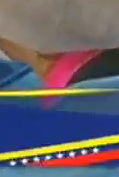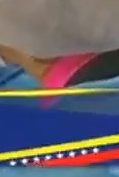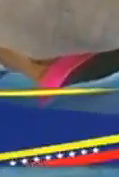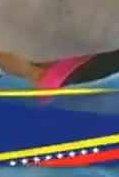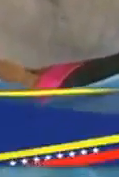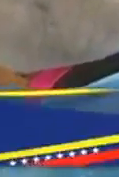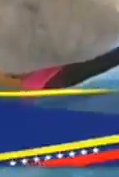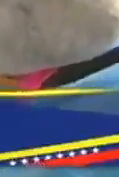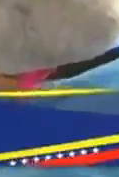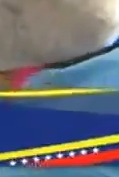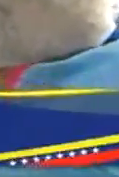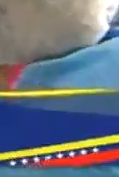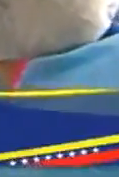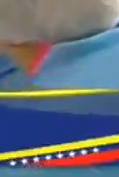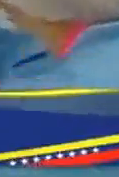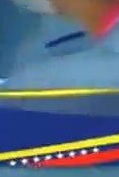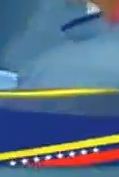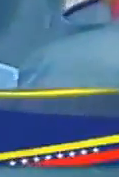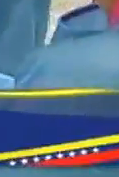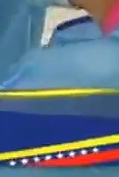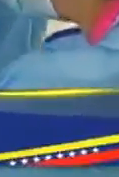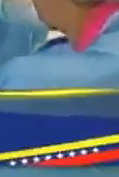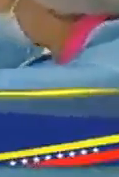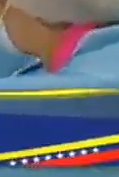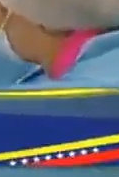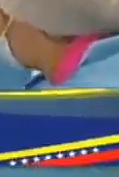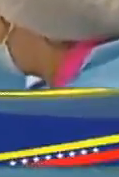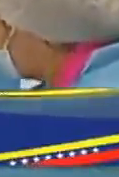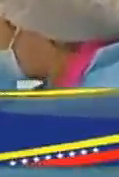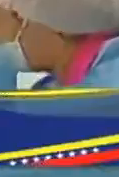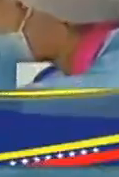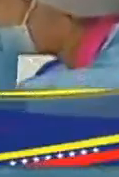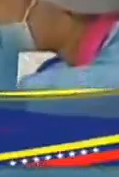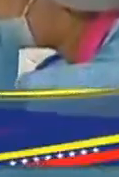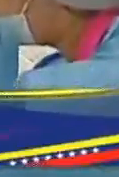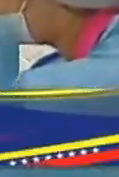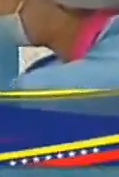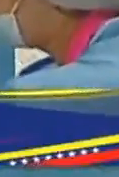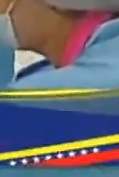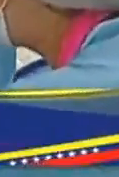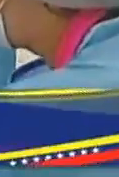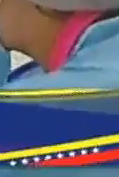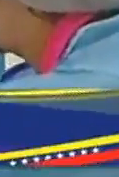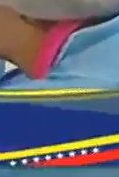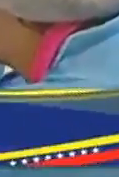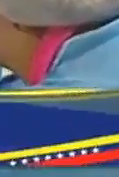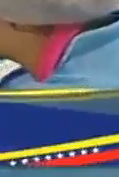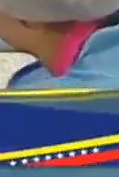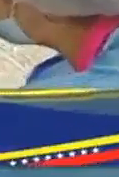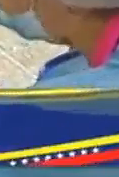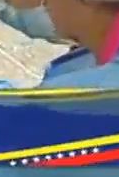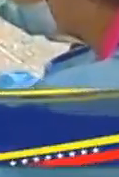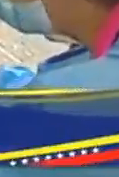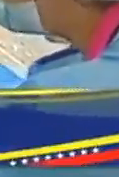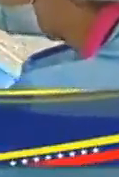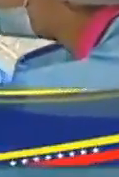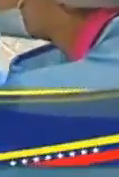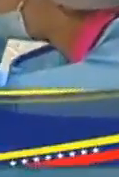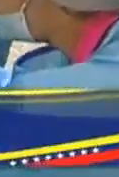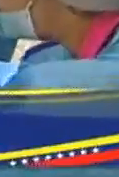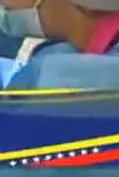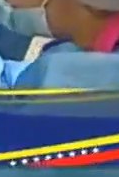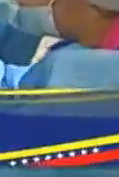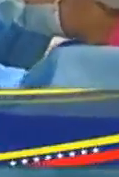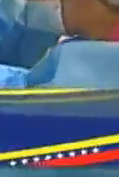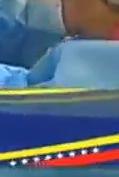semilleros científicos desde esa primera etapa de maternal los primeros pasos de nuestros niños y complementarlo hasta